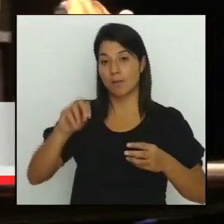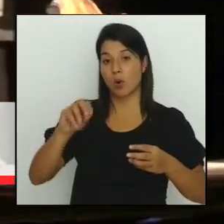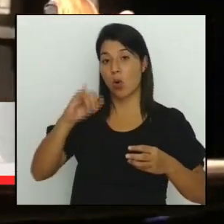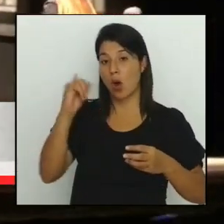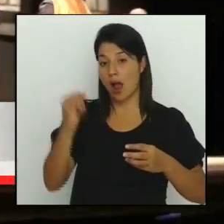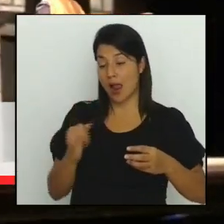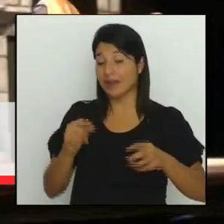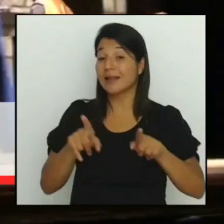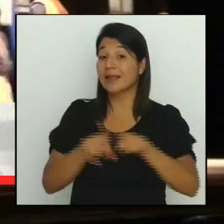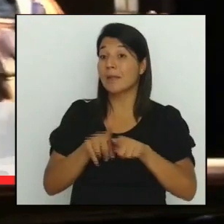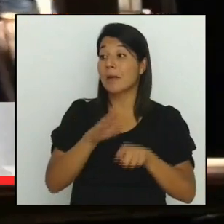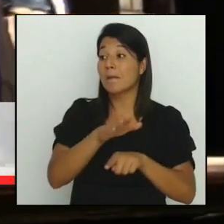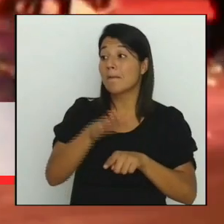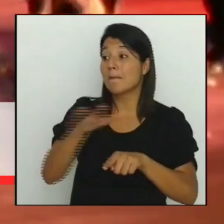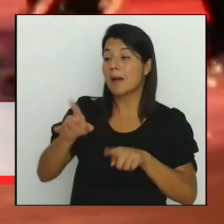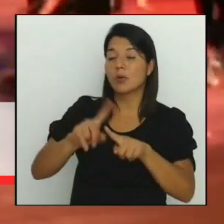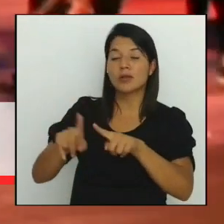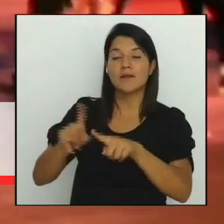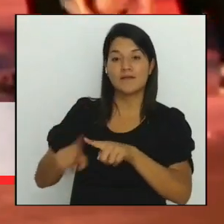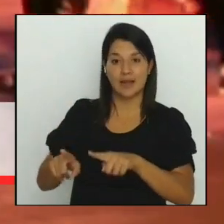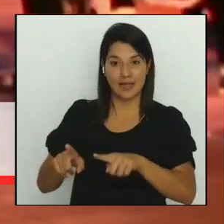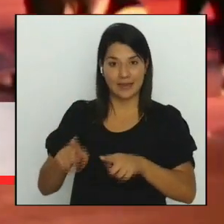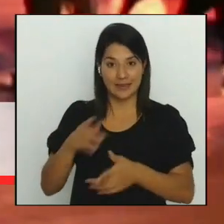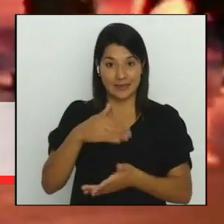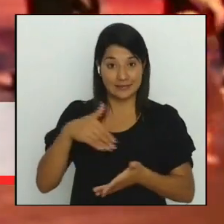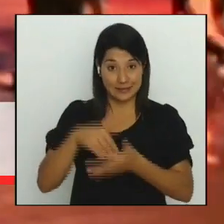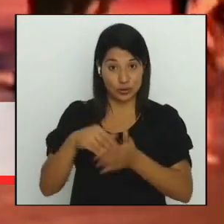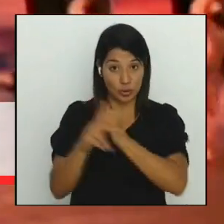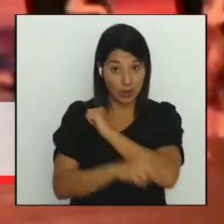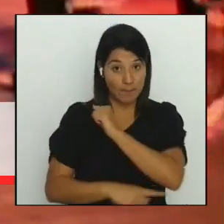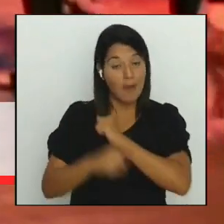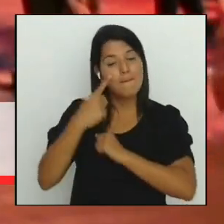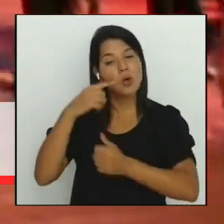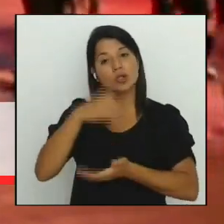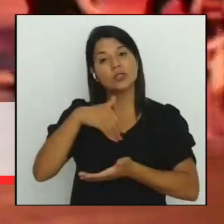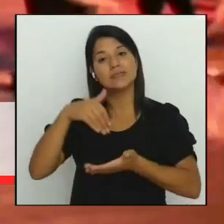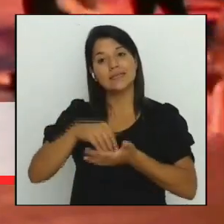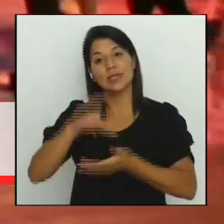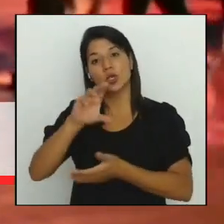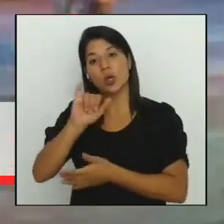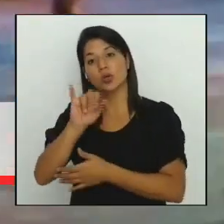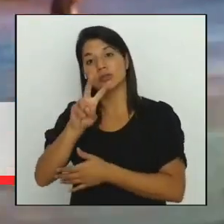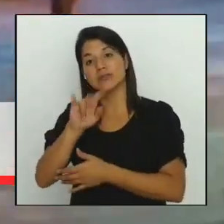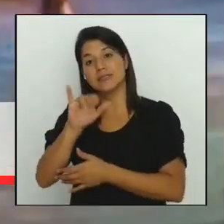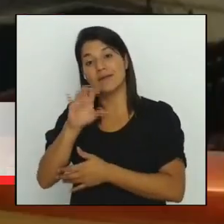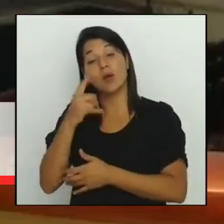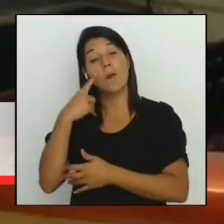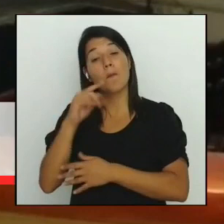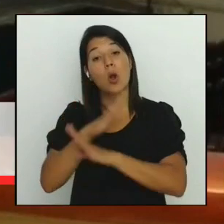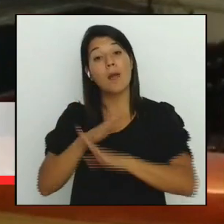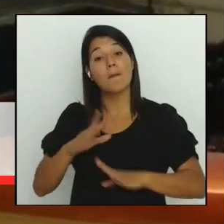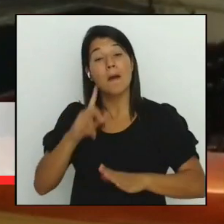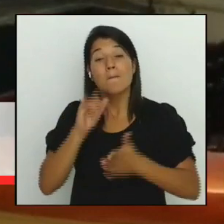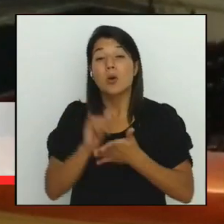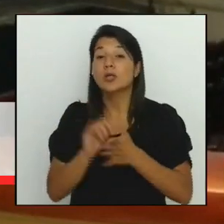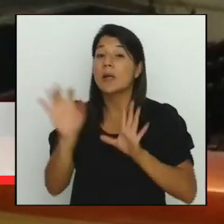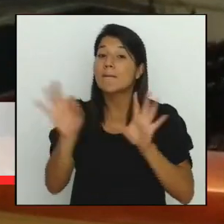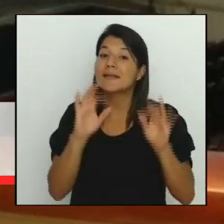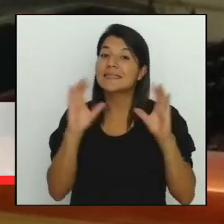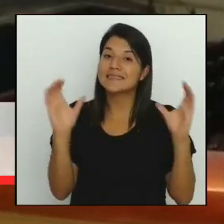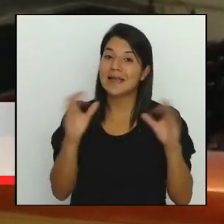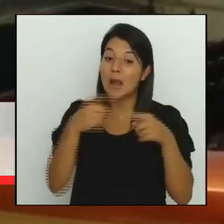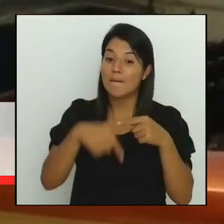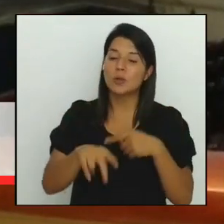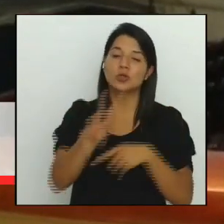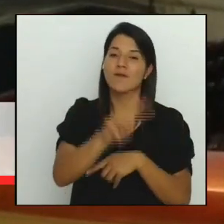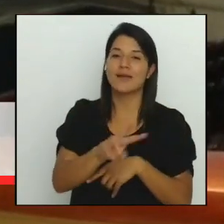país a través de los centros cívicos por la paz es por eso que les queremos invitar a celebrar con nosotros a partir de este viernes 6 de octubre a